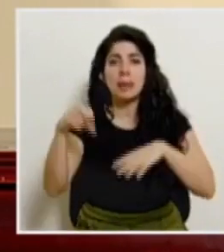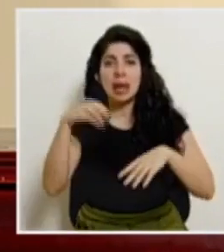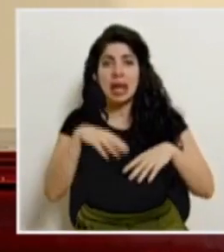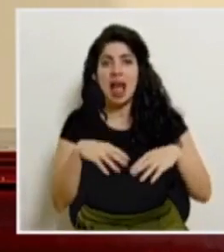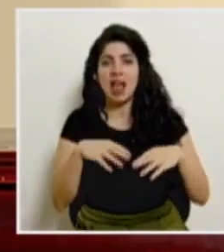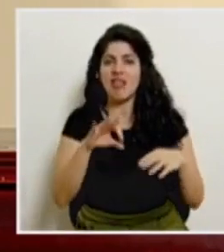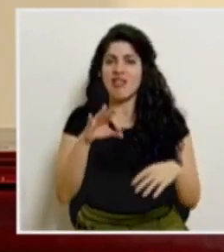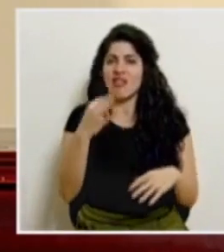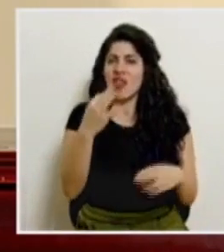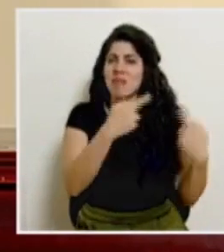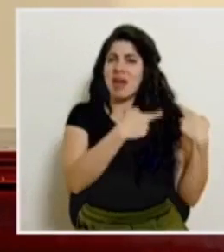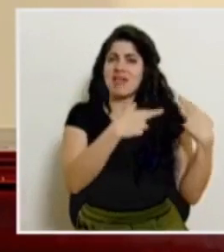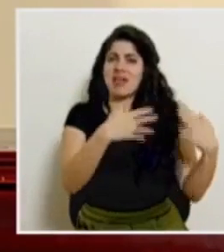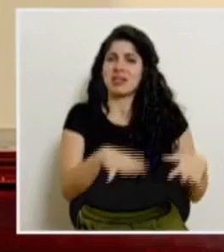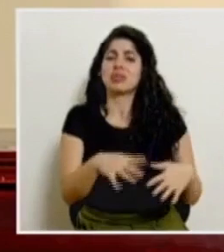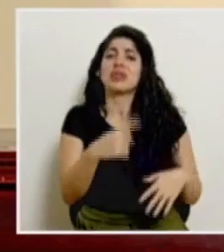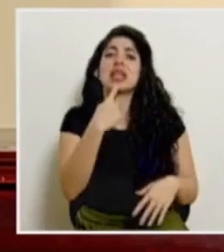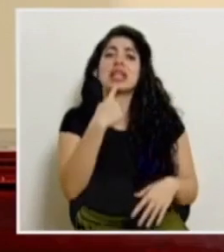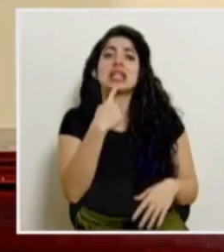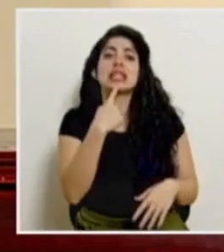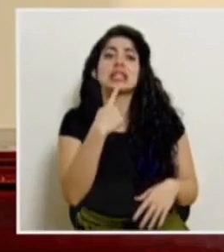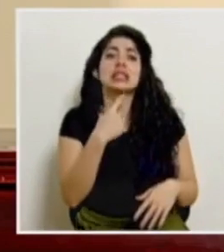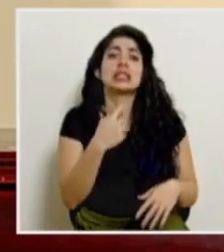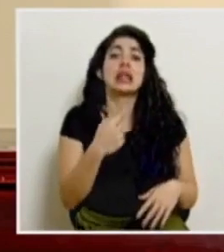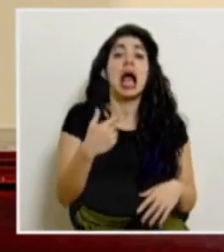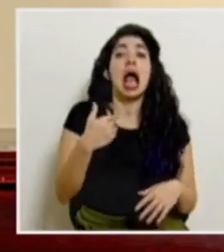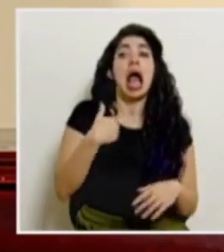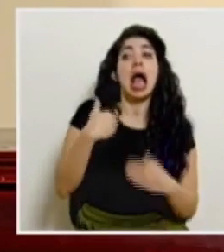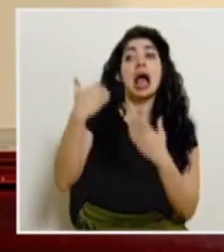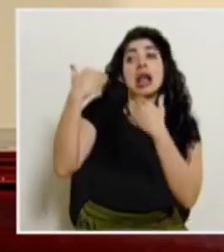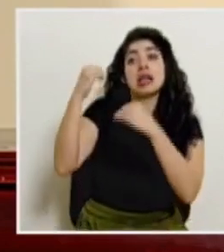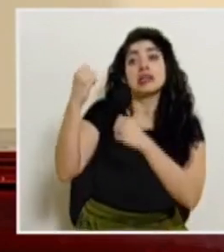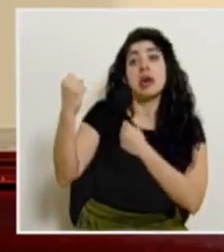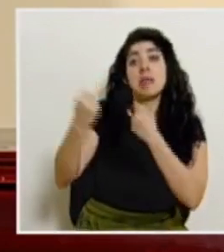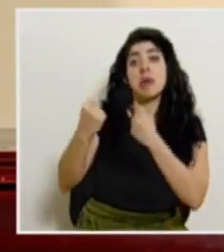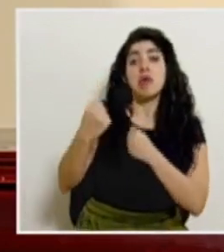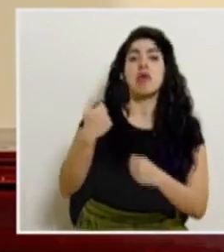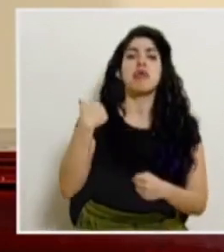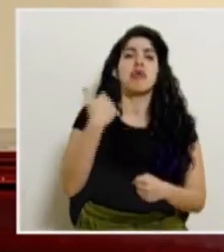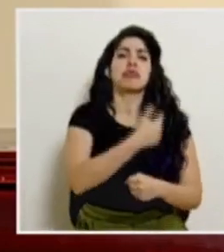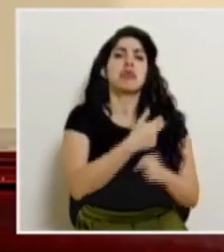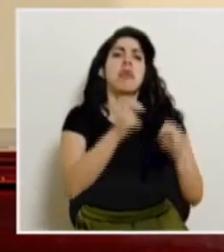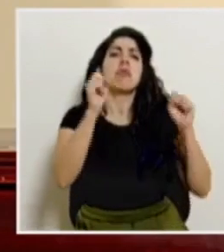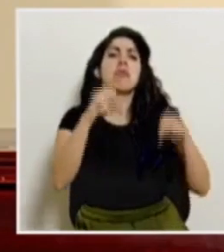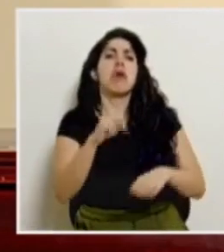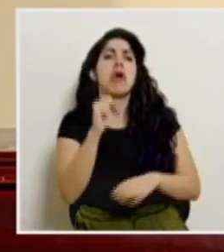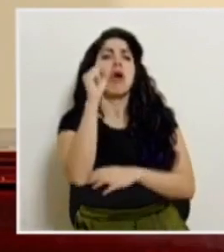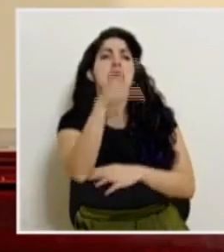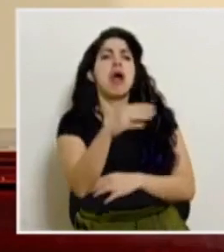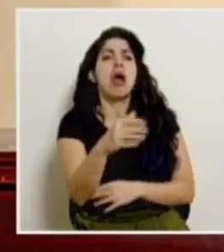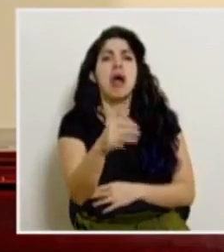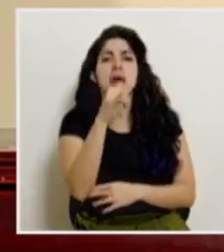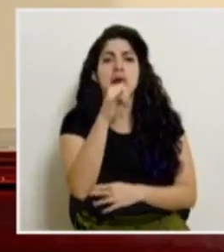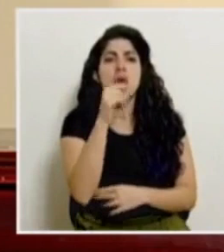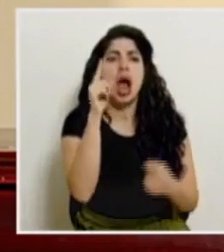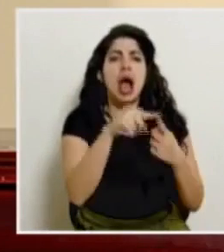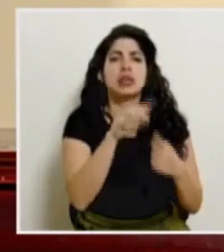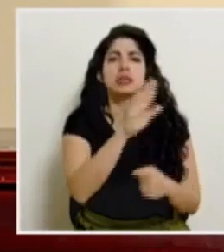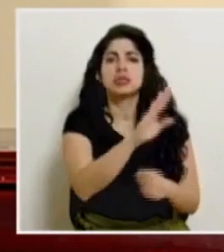irresponsablemente titulan como hay restricción vehicular nosotros podemos llevar el licor hasta su casa